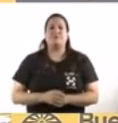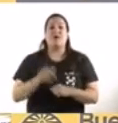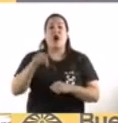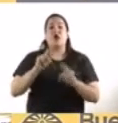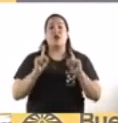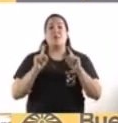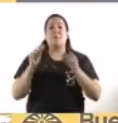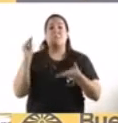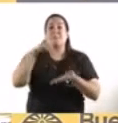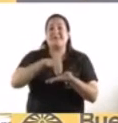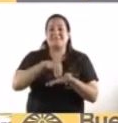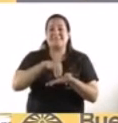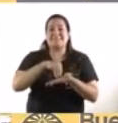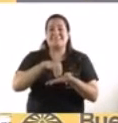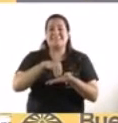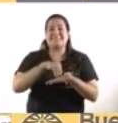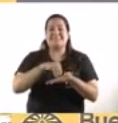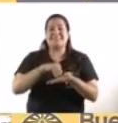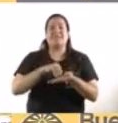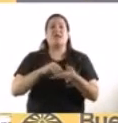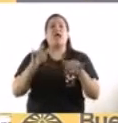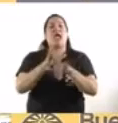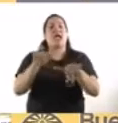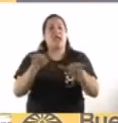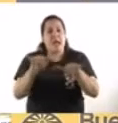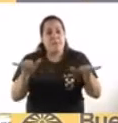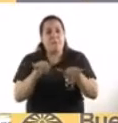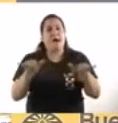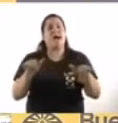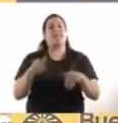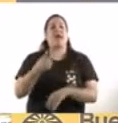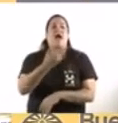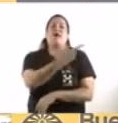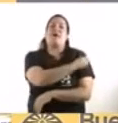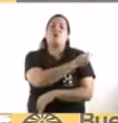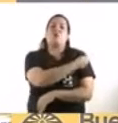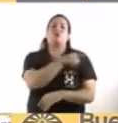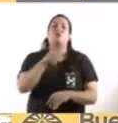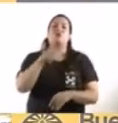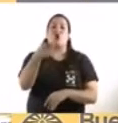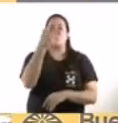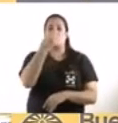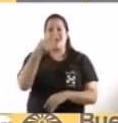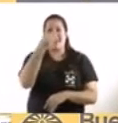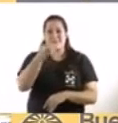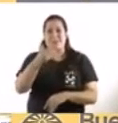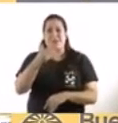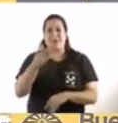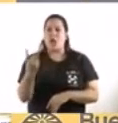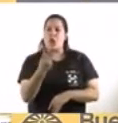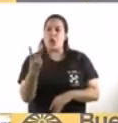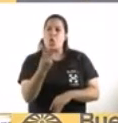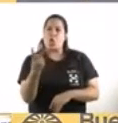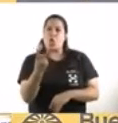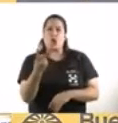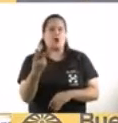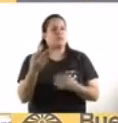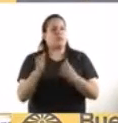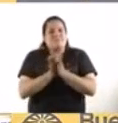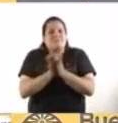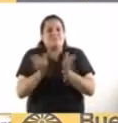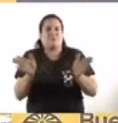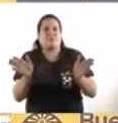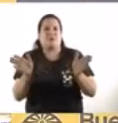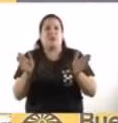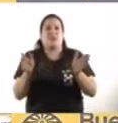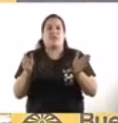vacunación contra la gripe, que es la que se hace todos los años. Que hay que hacerlo coordinada con la del COVID, porque las vacunas tienen que estar separadas por lo